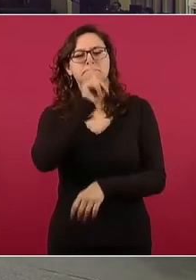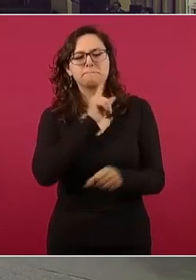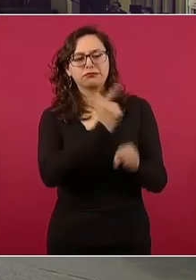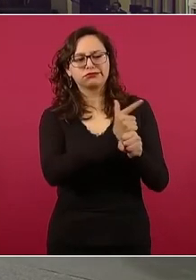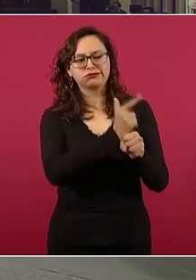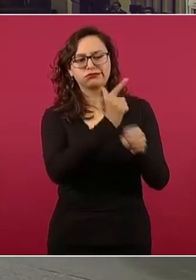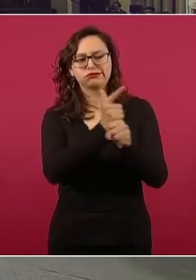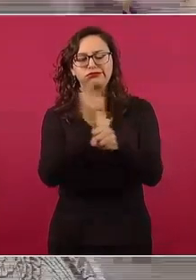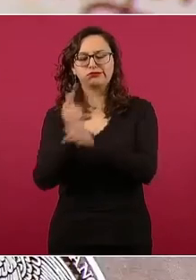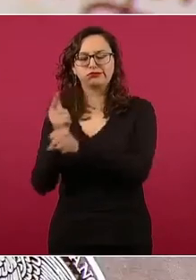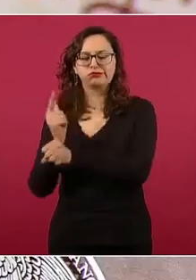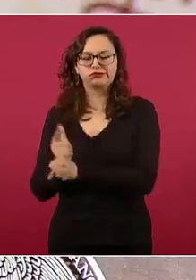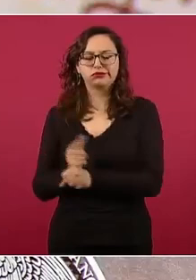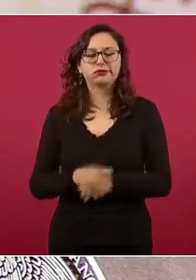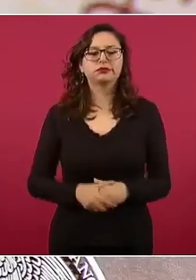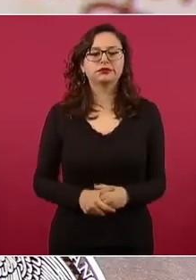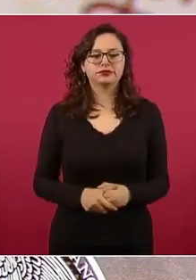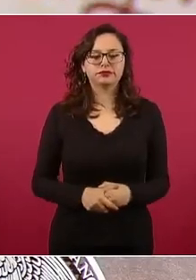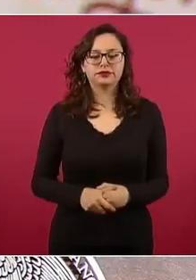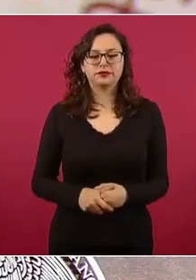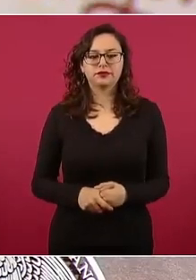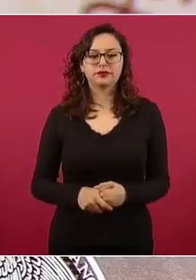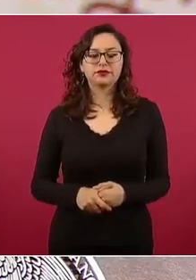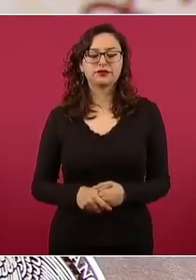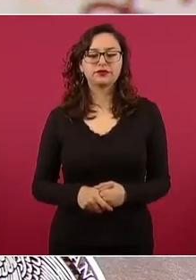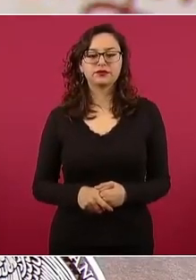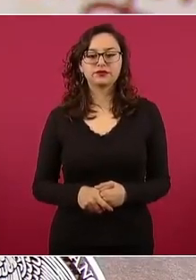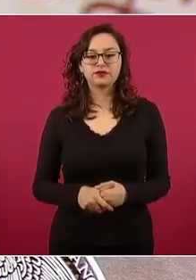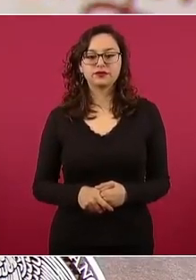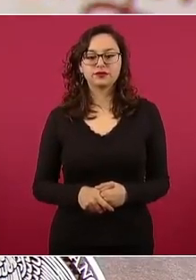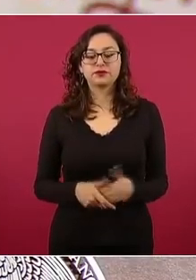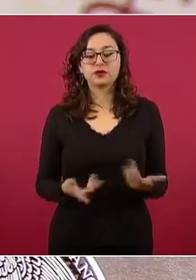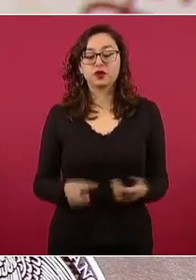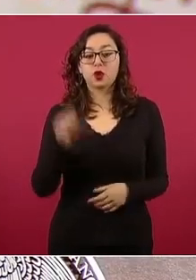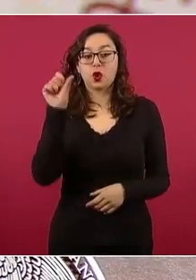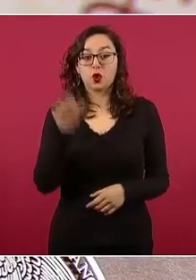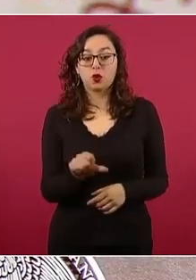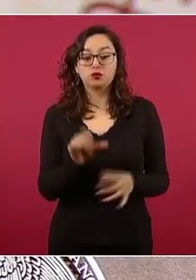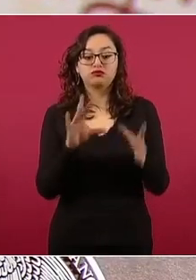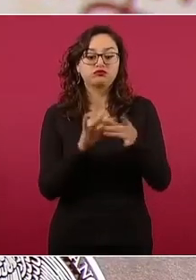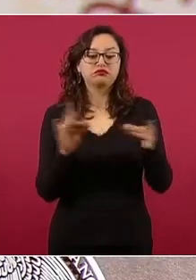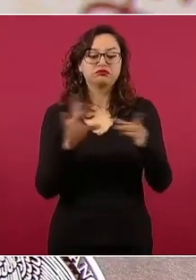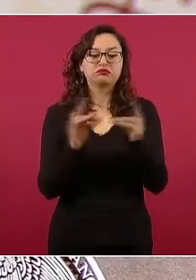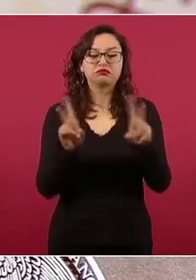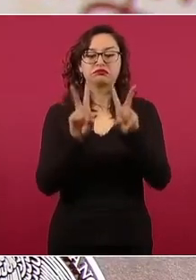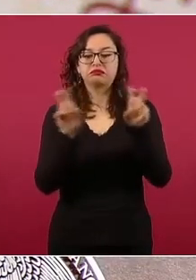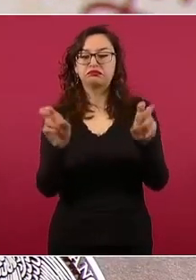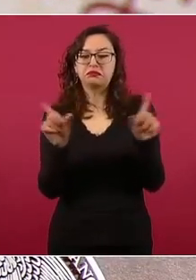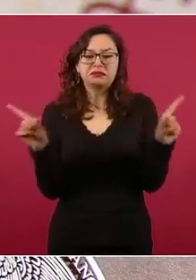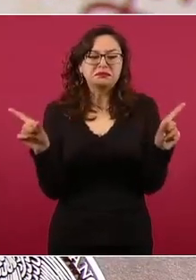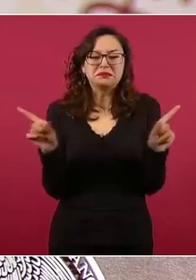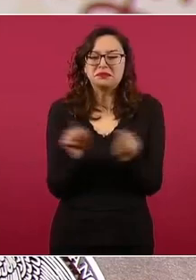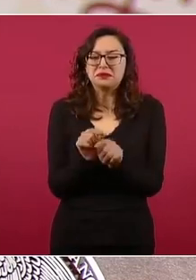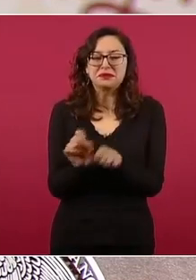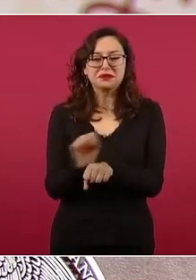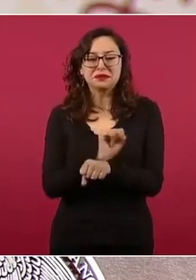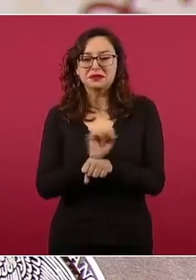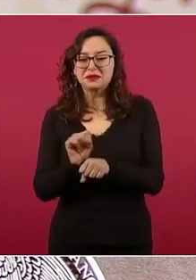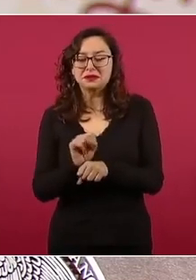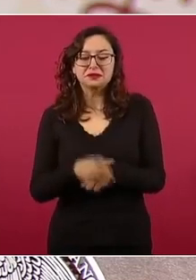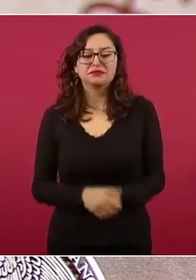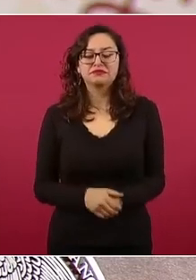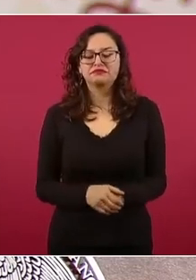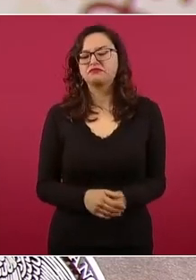del 2022? Esta sección va a ser muy breve porque traemos una mentira y una buena